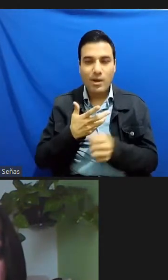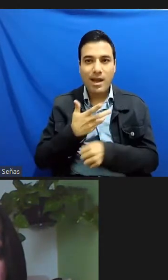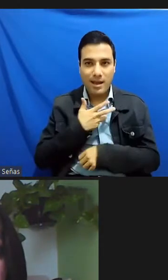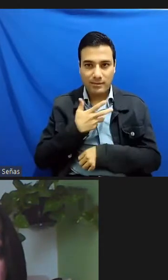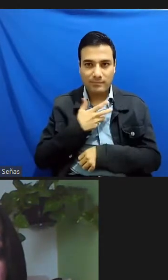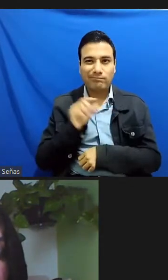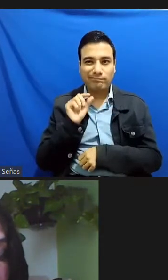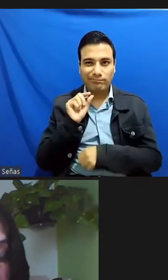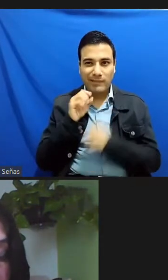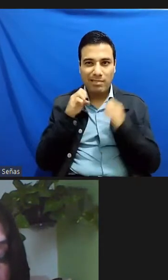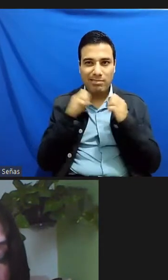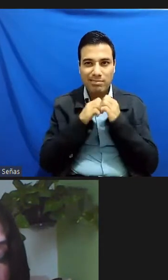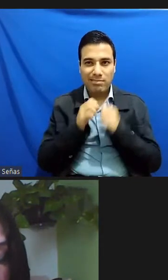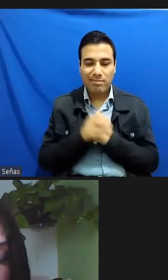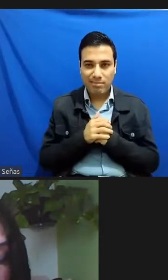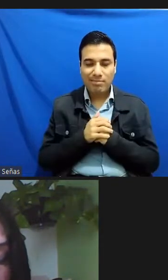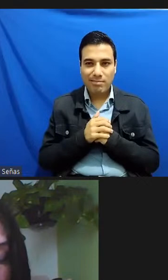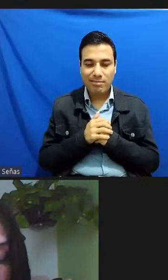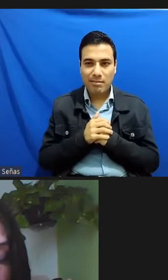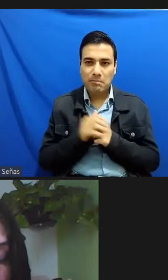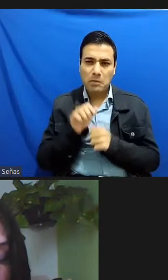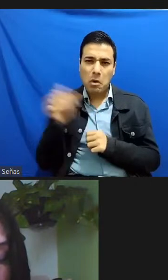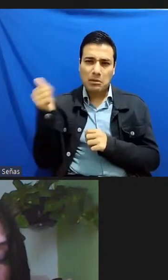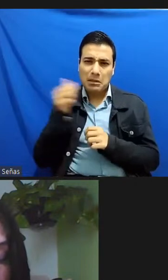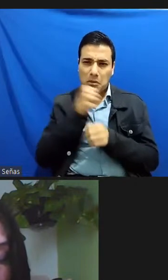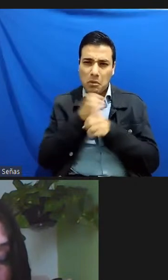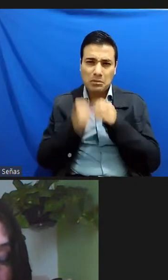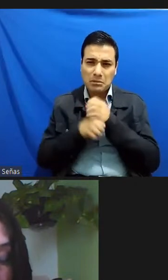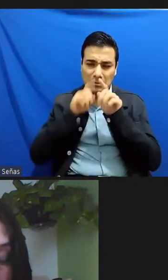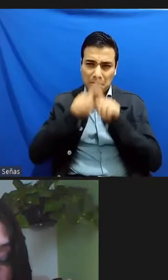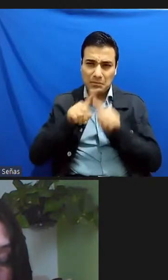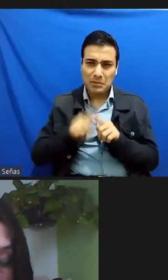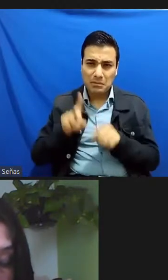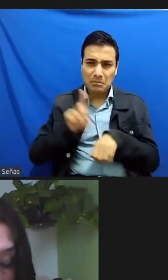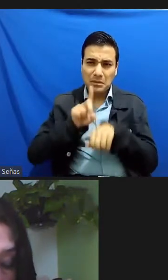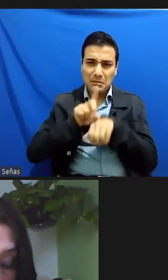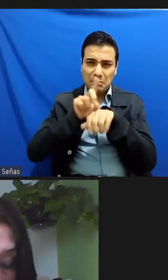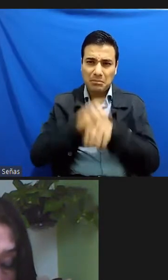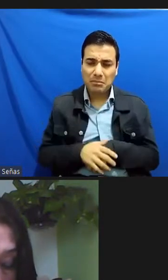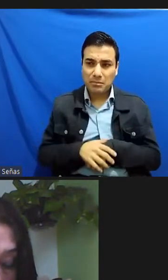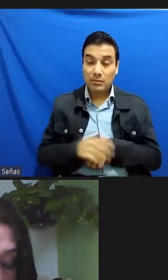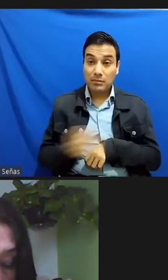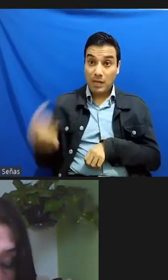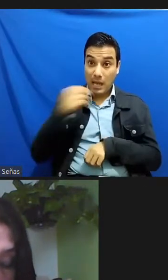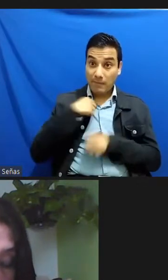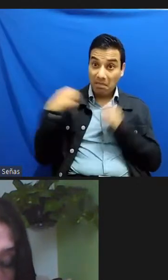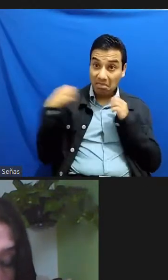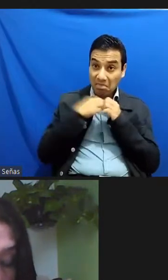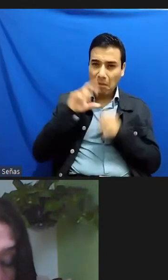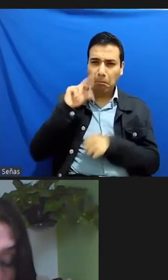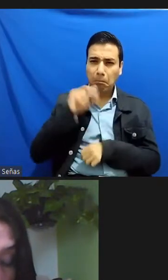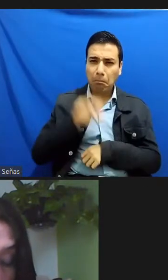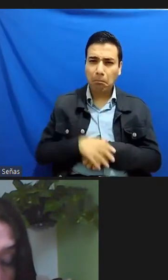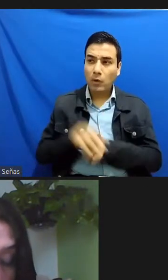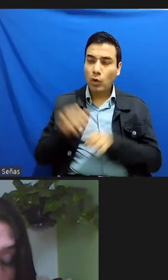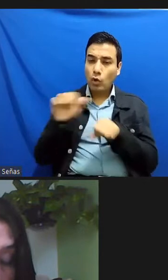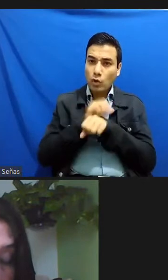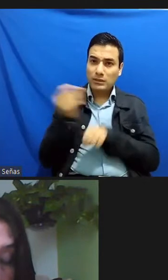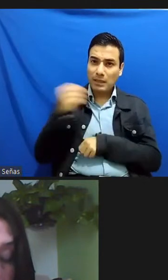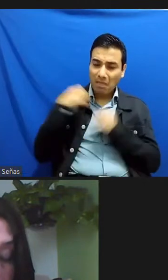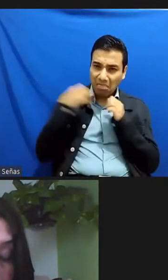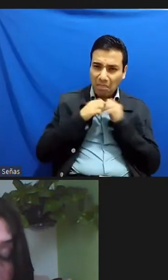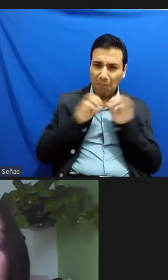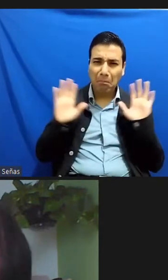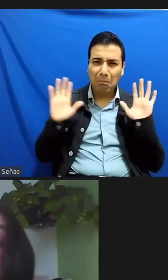no me sucede en otros entre otras instancias de la vida cotidiana no soy un estafado no compro un auto no me estafa pero sí en la